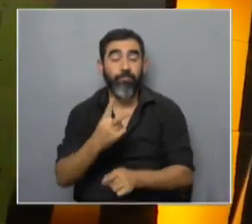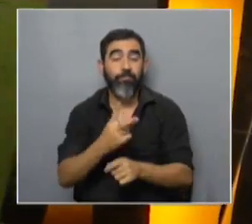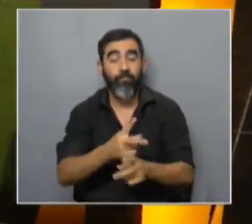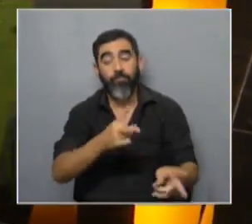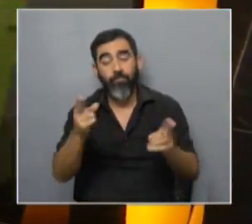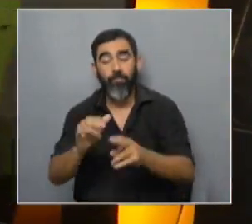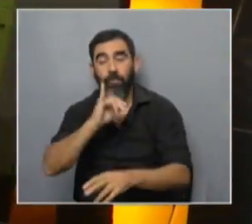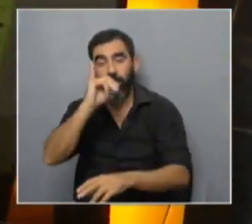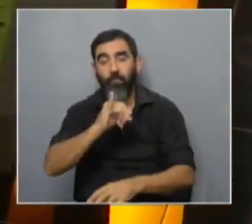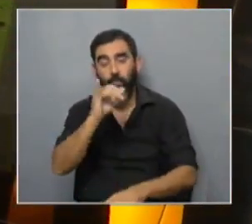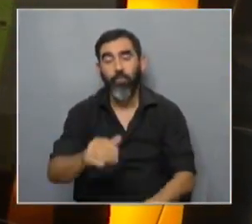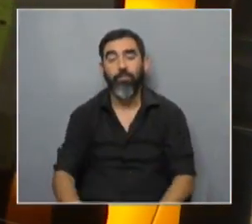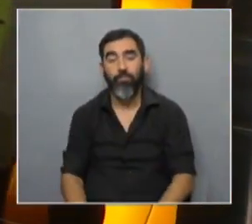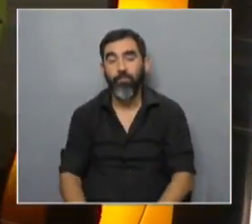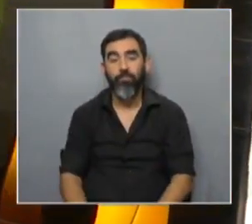segunda parte del informe